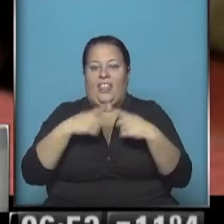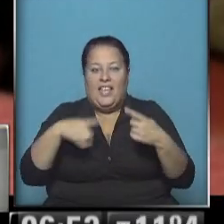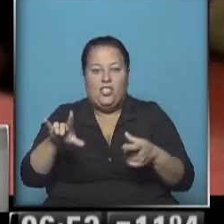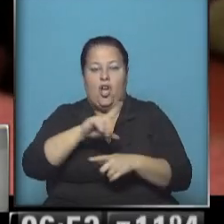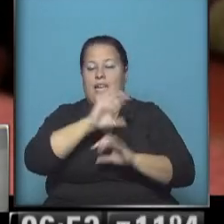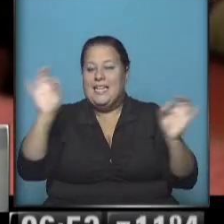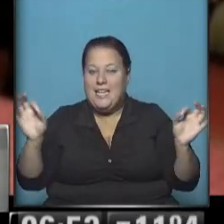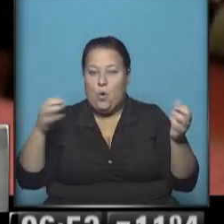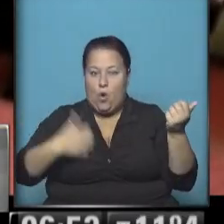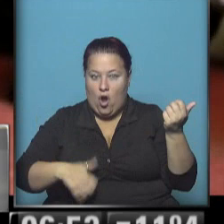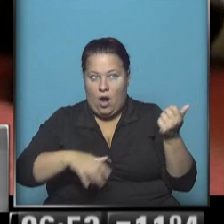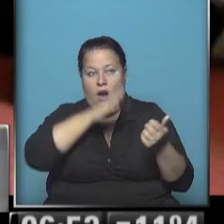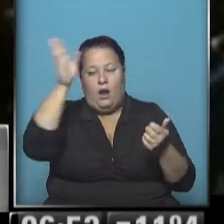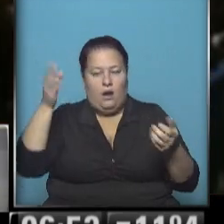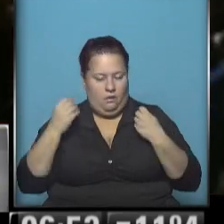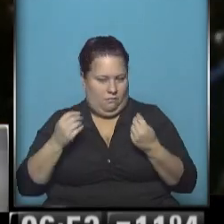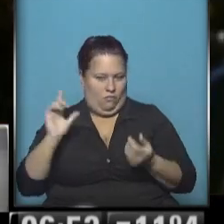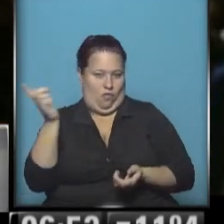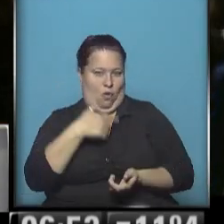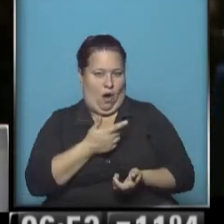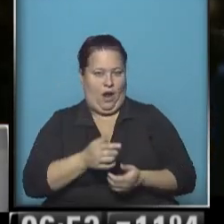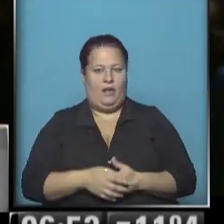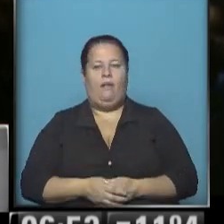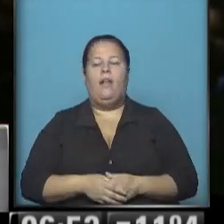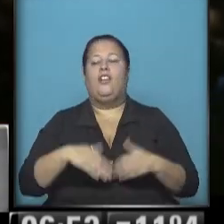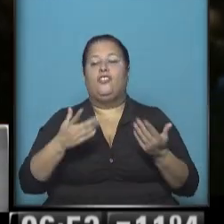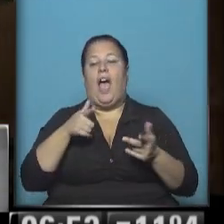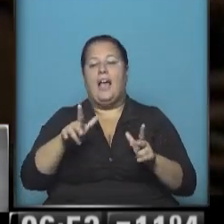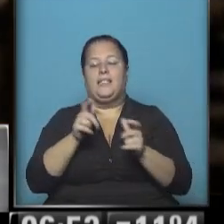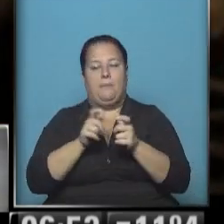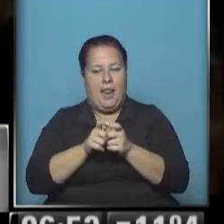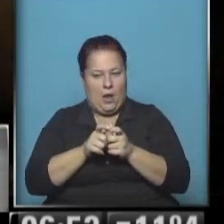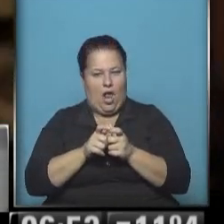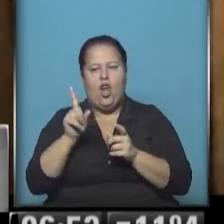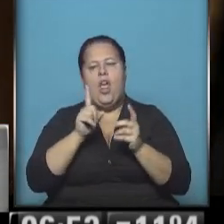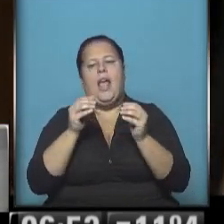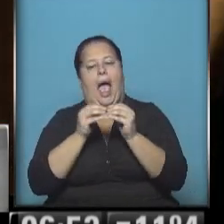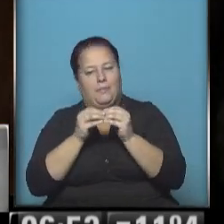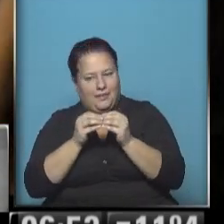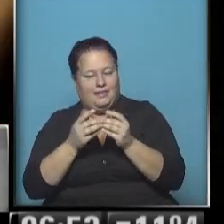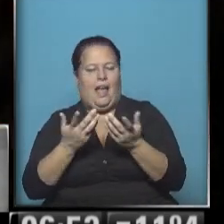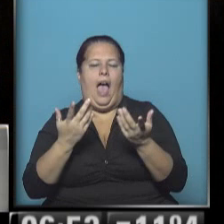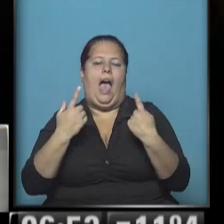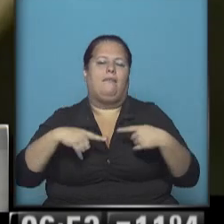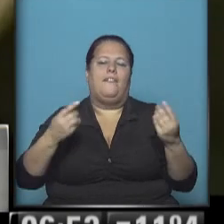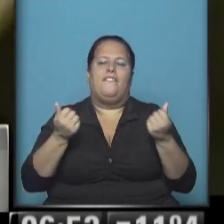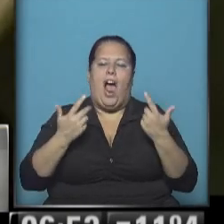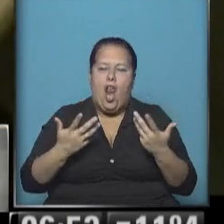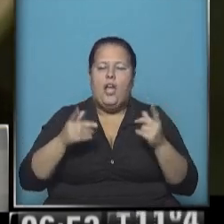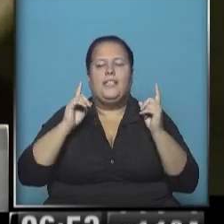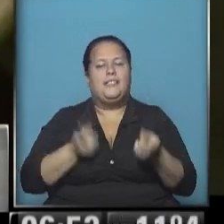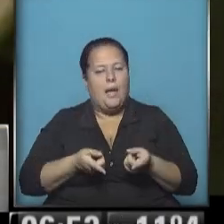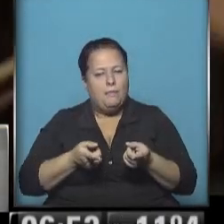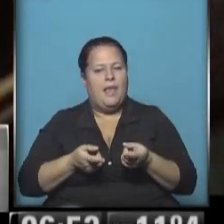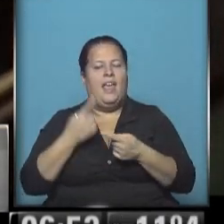nadie lo toque en algún lado, no tiene sentido. Y de eso se trata la película, ¿no? De la amistad, de los distintos valores y además